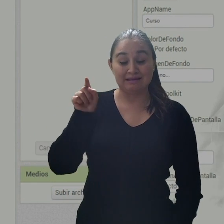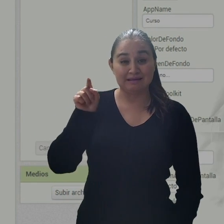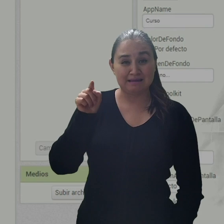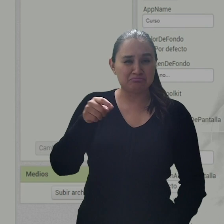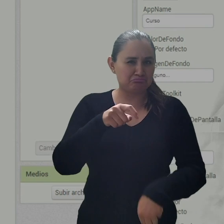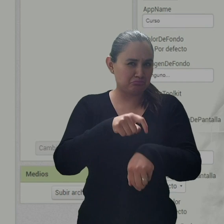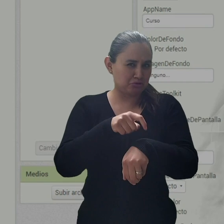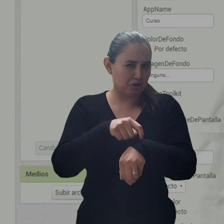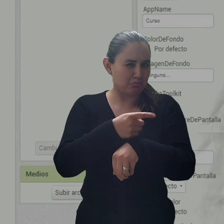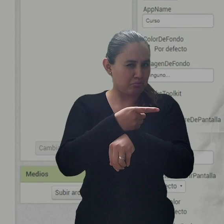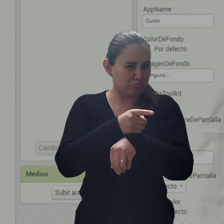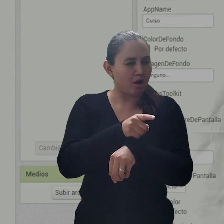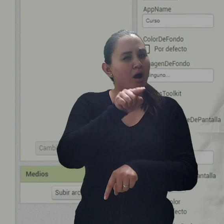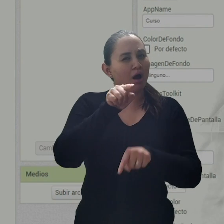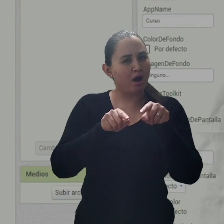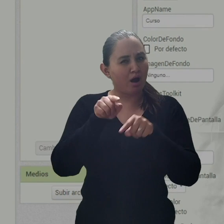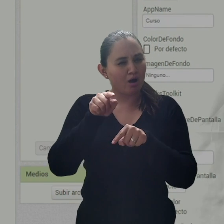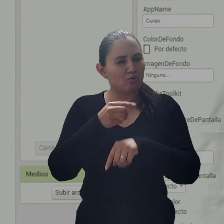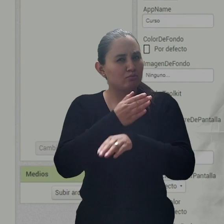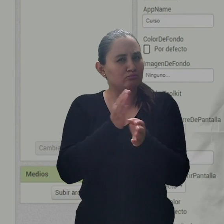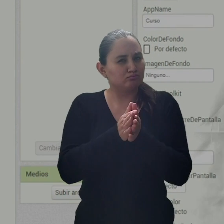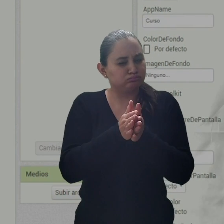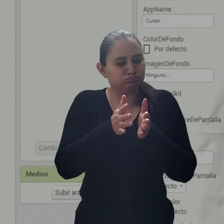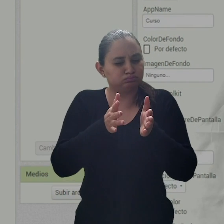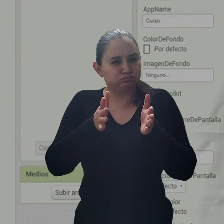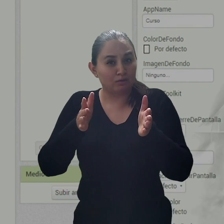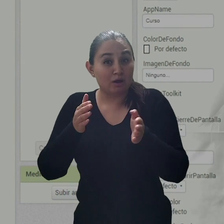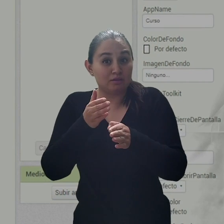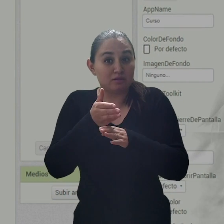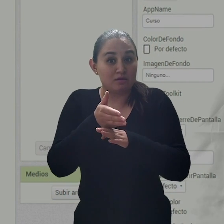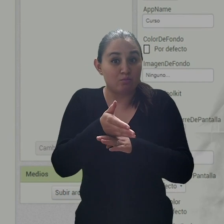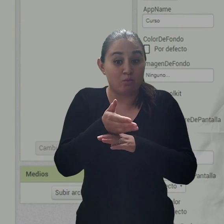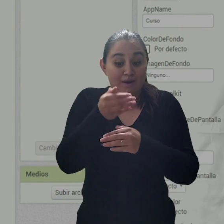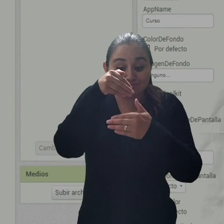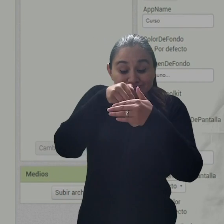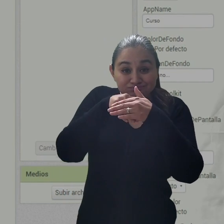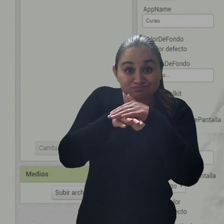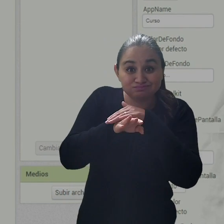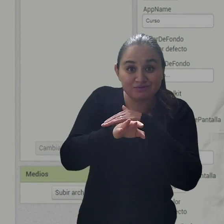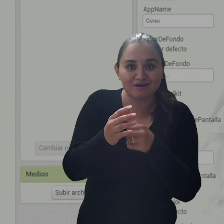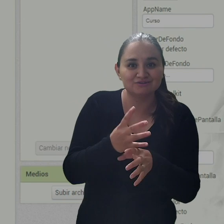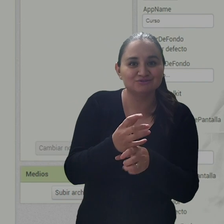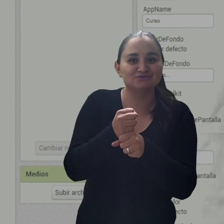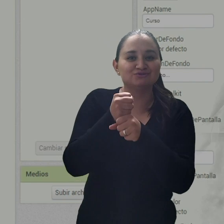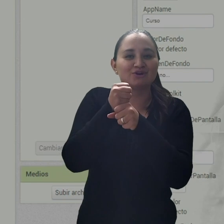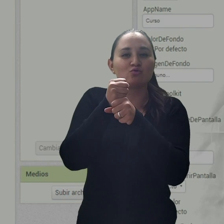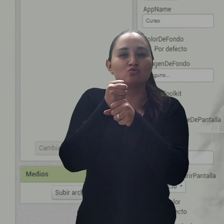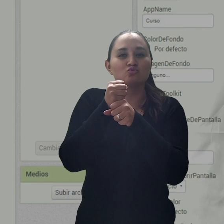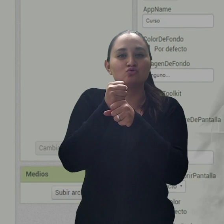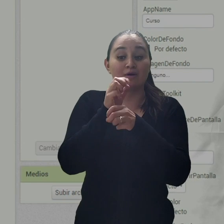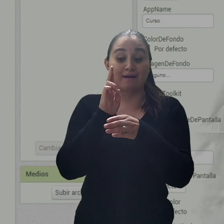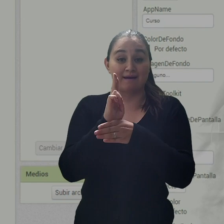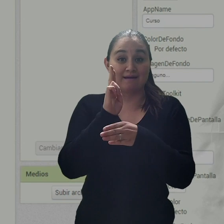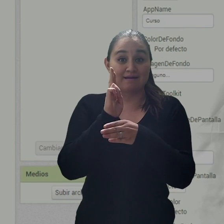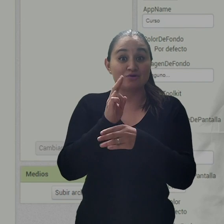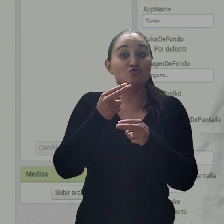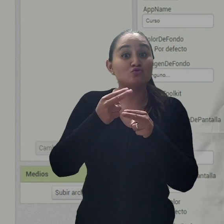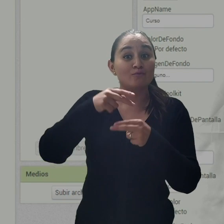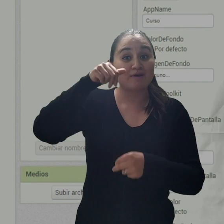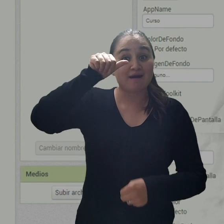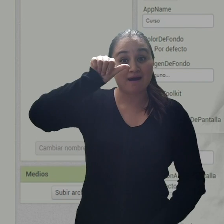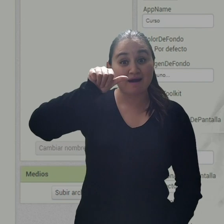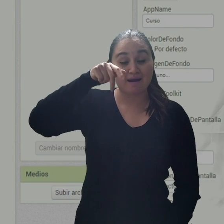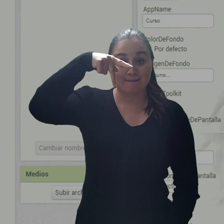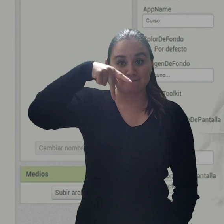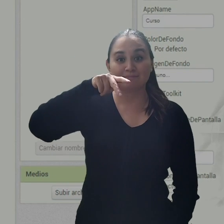arrancar. Luego procede a instalar el archivo .apk que